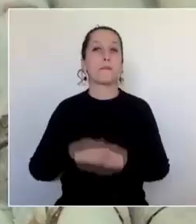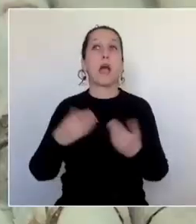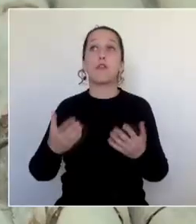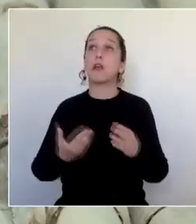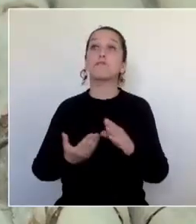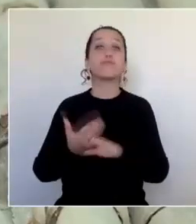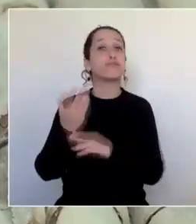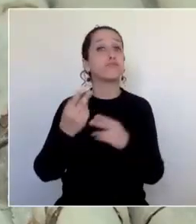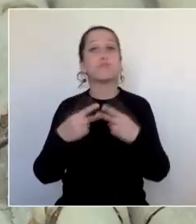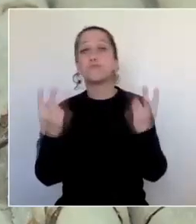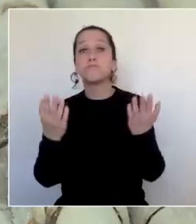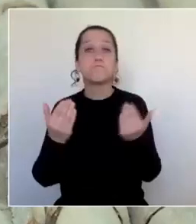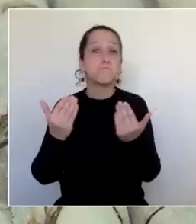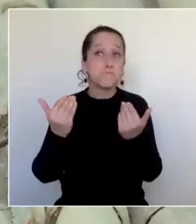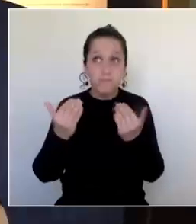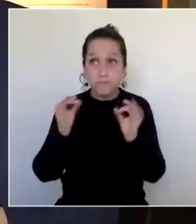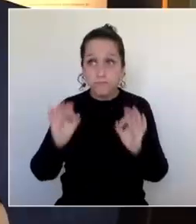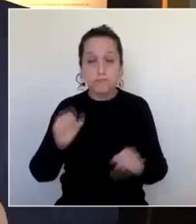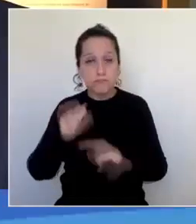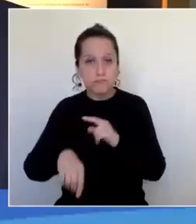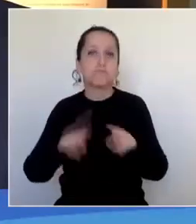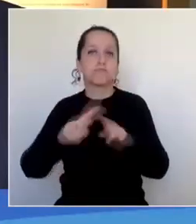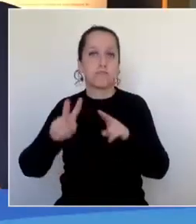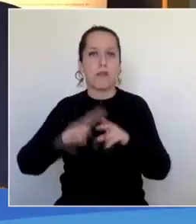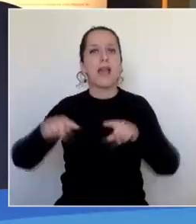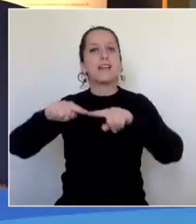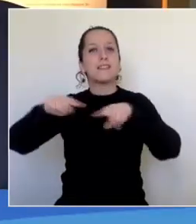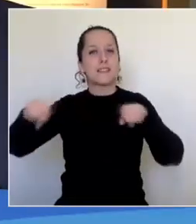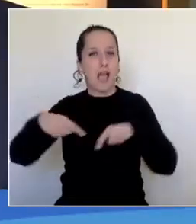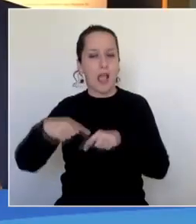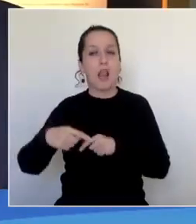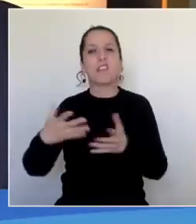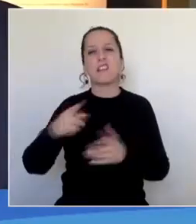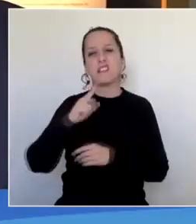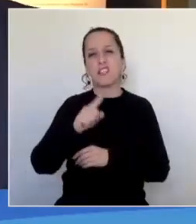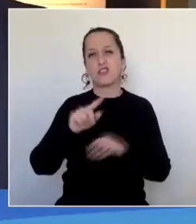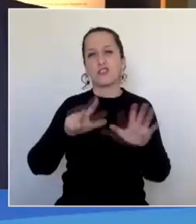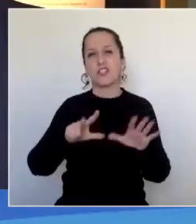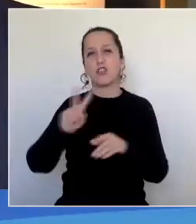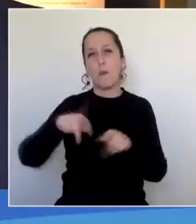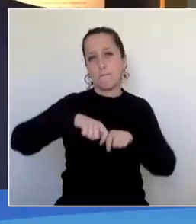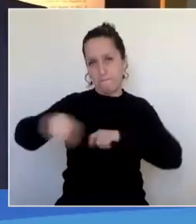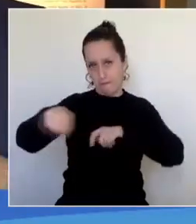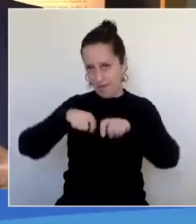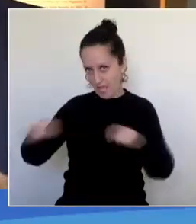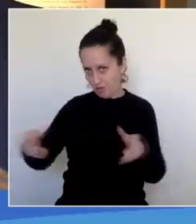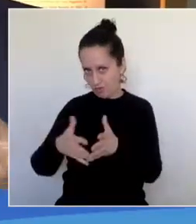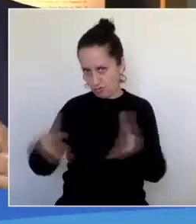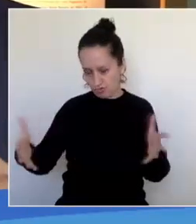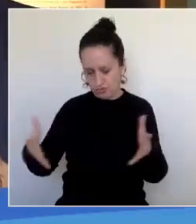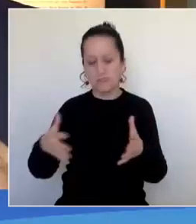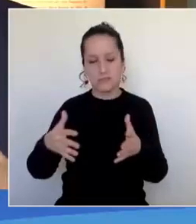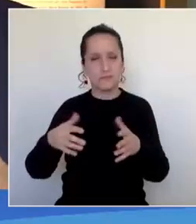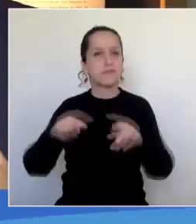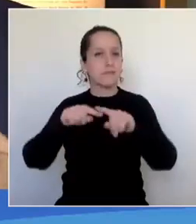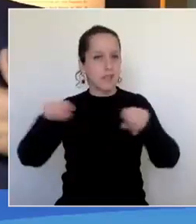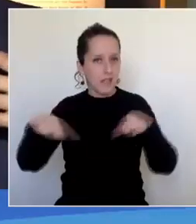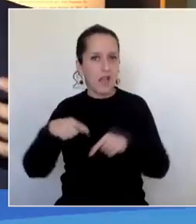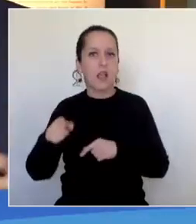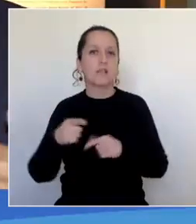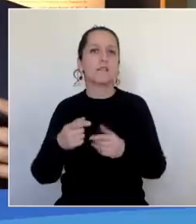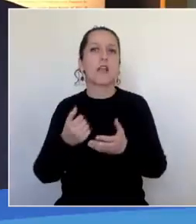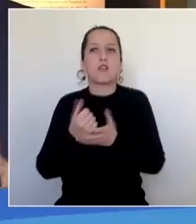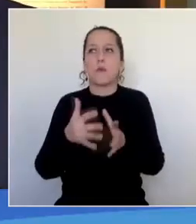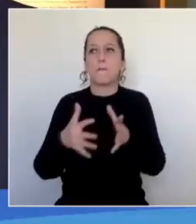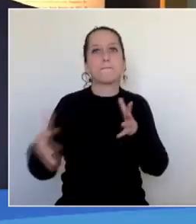entonces ya es un proyecto que va a ser una realidad, una sala regional de 182 metros cuadrados, que sin duda no va a permitir a